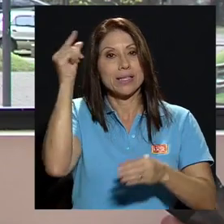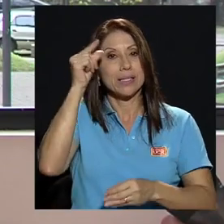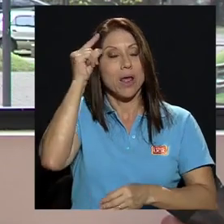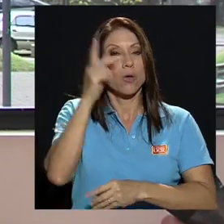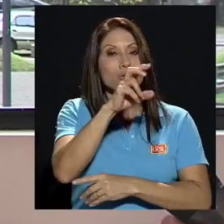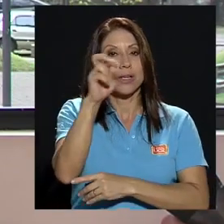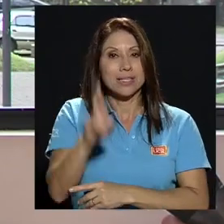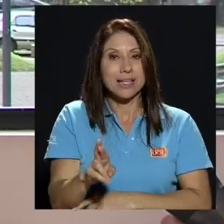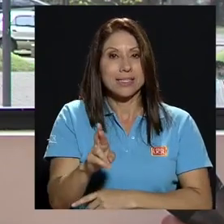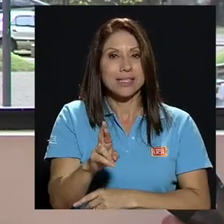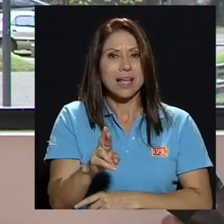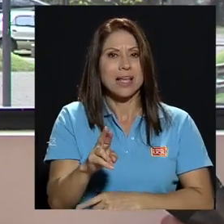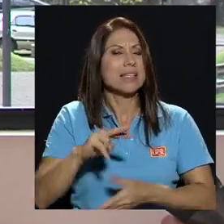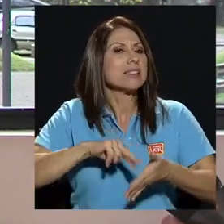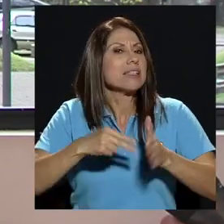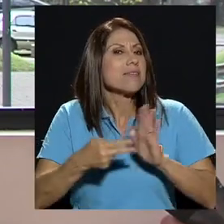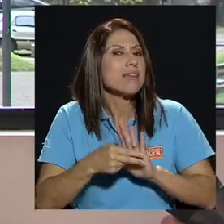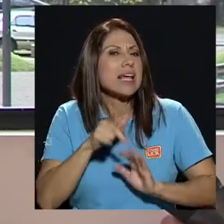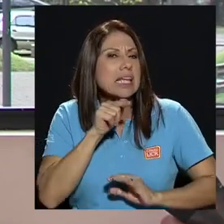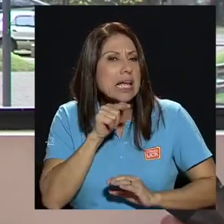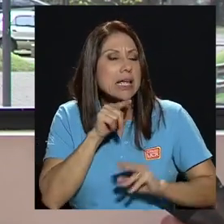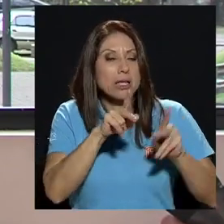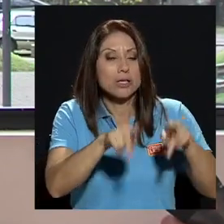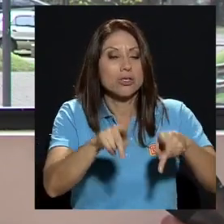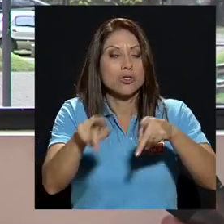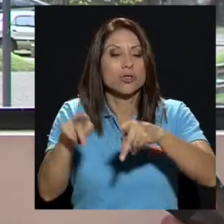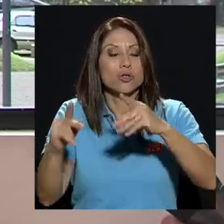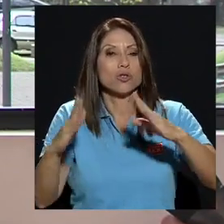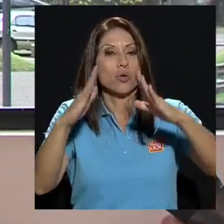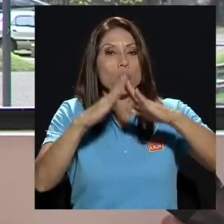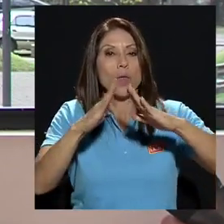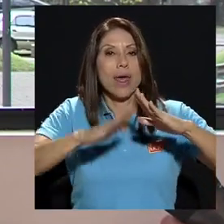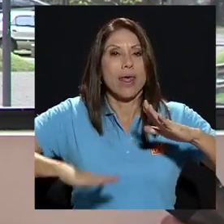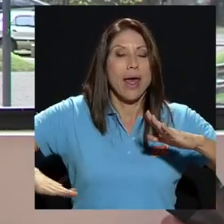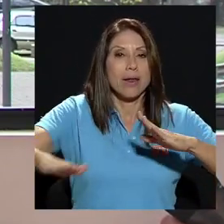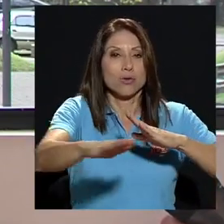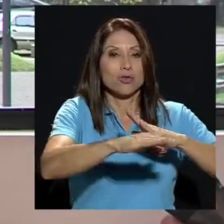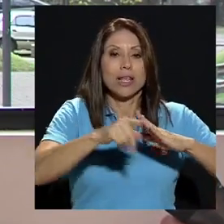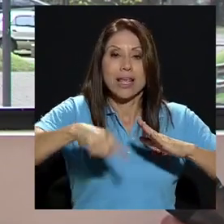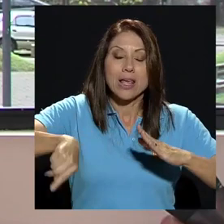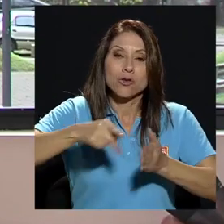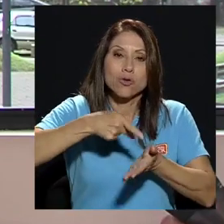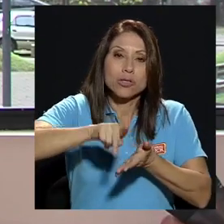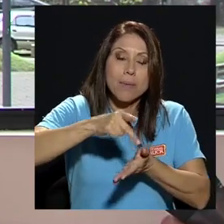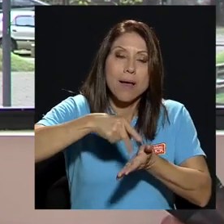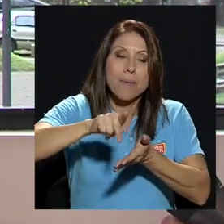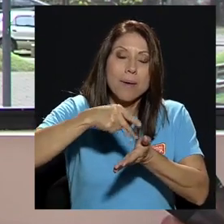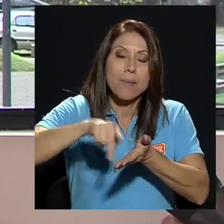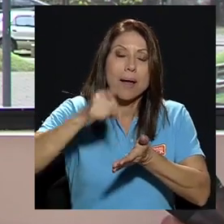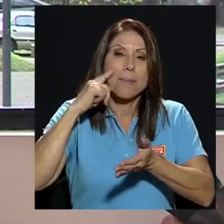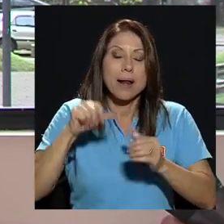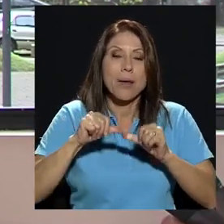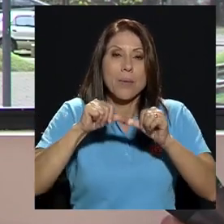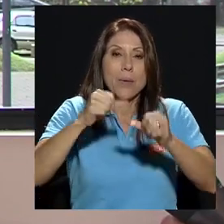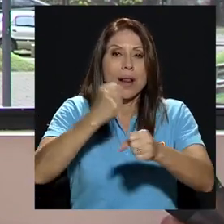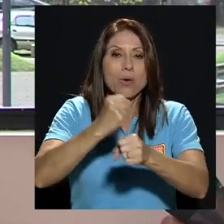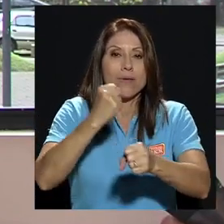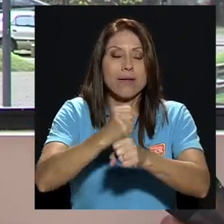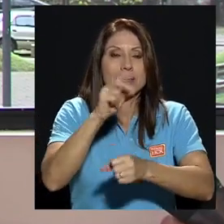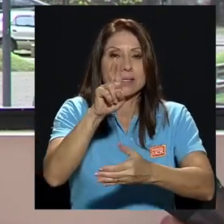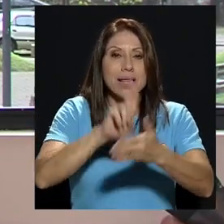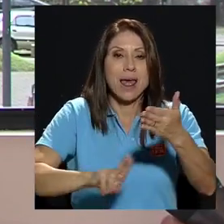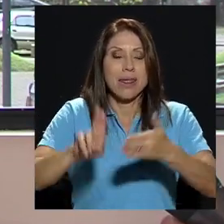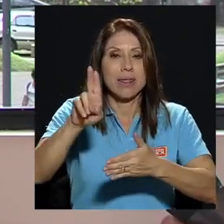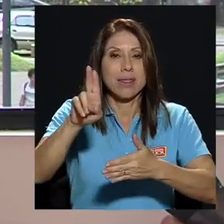que estoy hablando de los ciudadanos que conforman ese estado costarricense que son quienes sostienen a esta universidad es un enorme